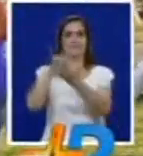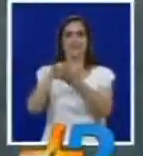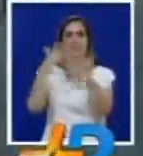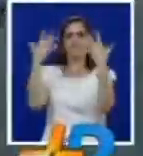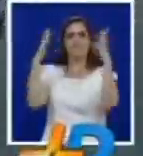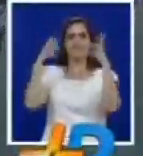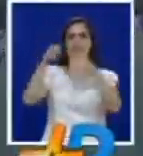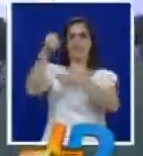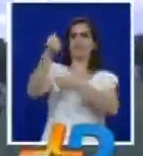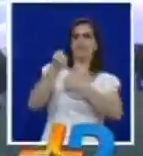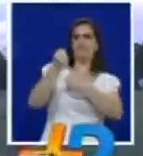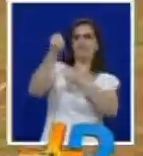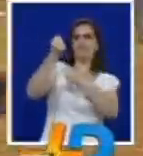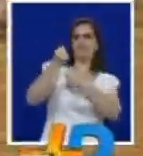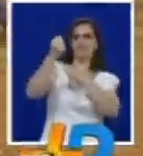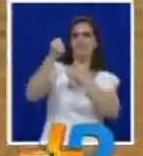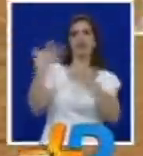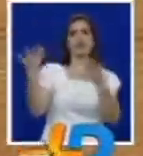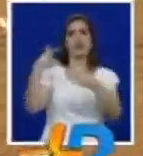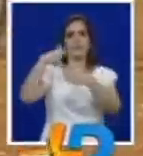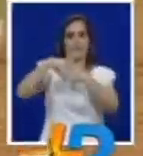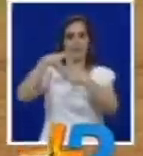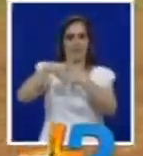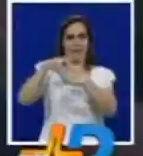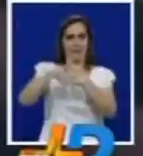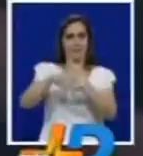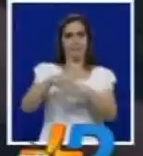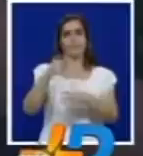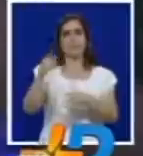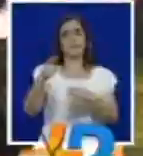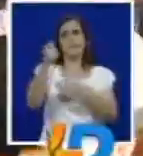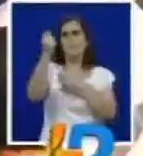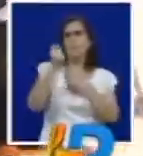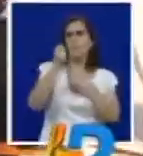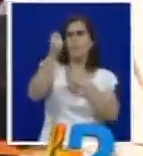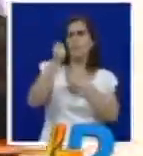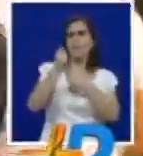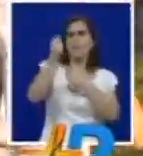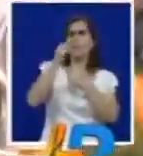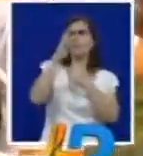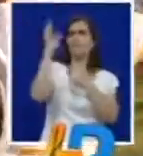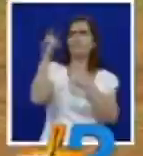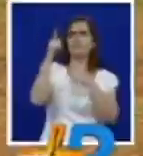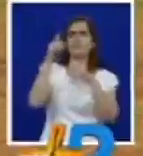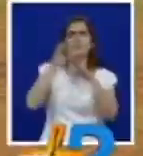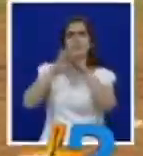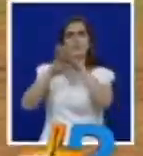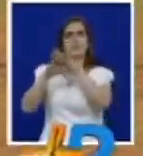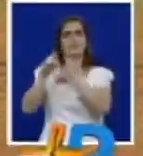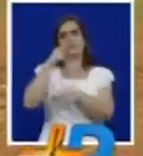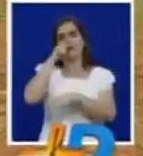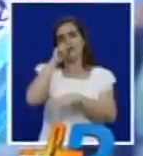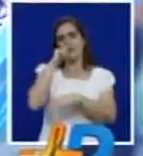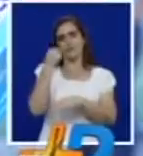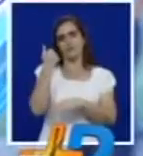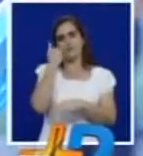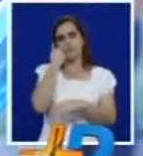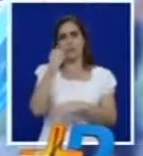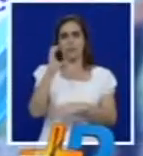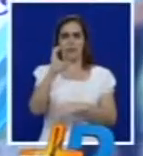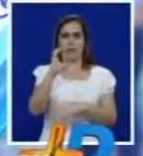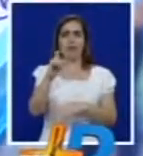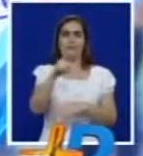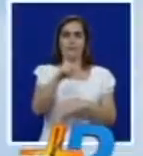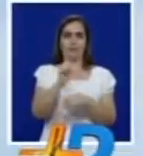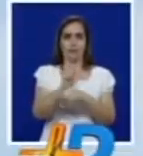llevó a cabo en las canchas panamericanas, en donde las cometas y los papalotes se elevaron al cielo con mensajes de esperanza para los niños de la Fundación Carlos